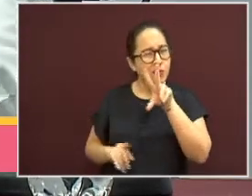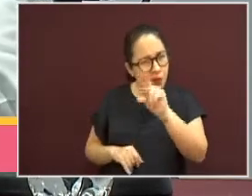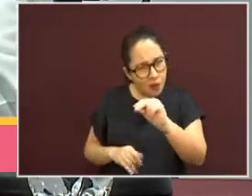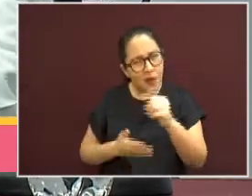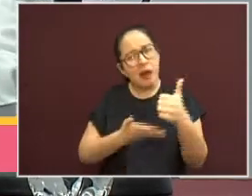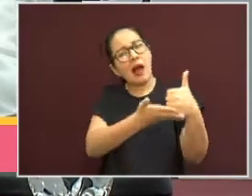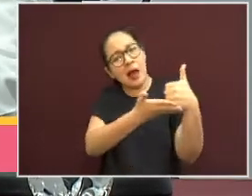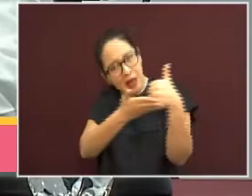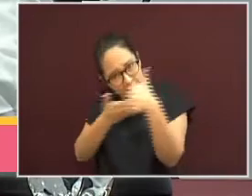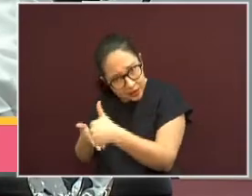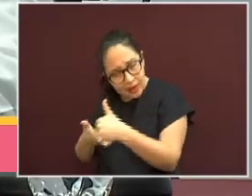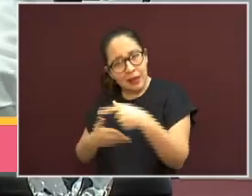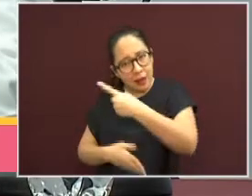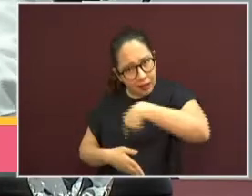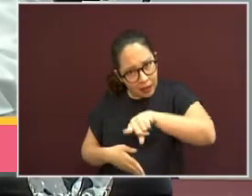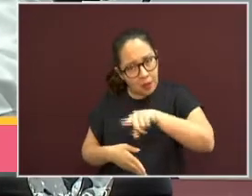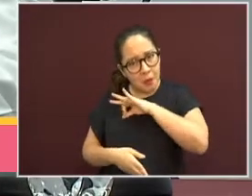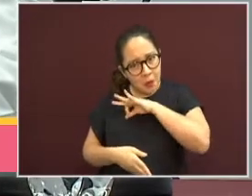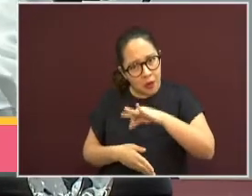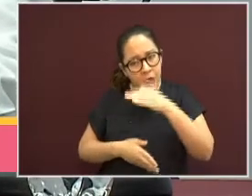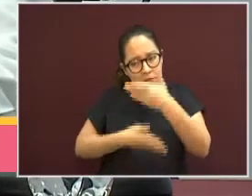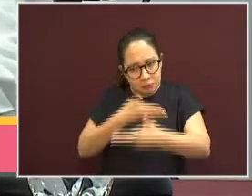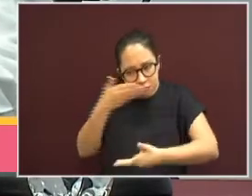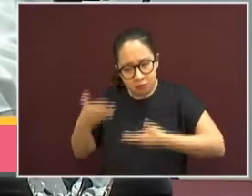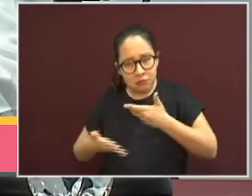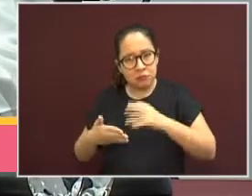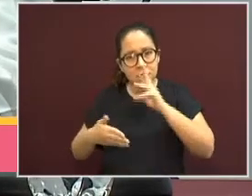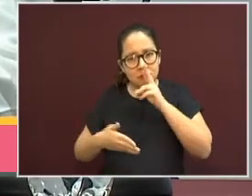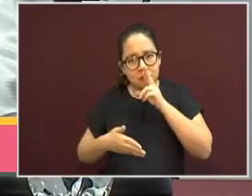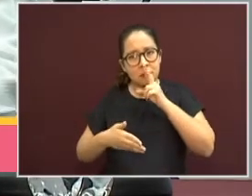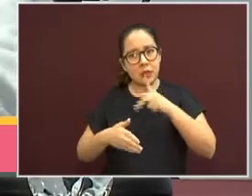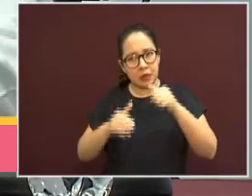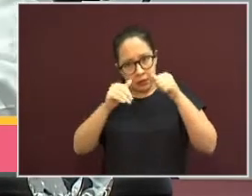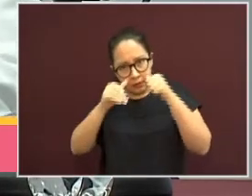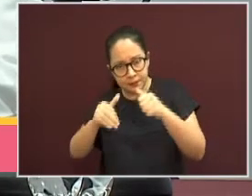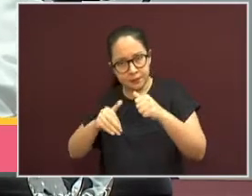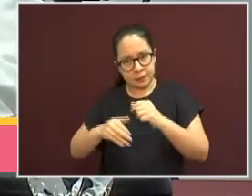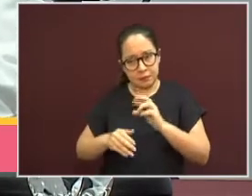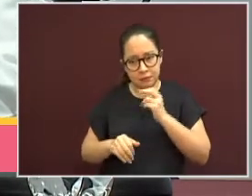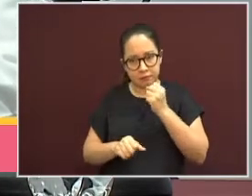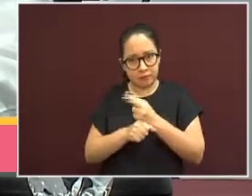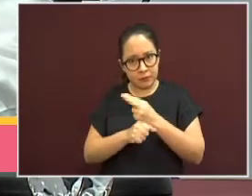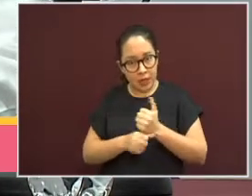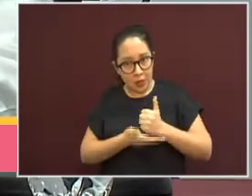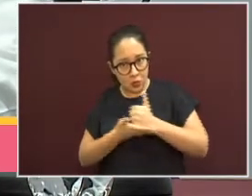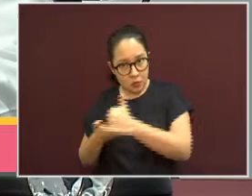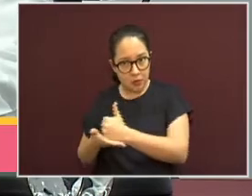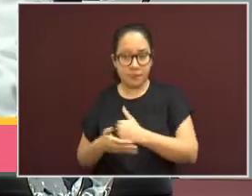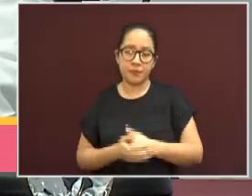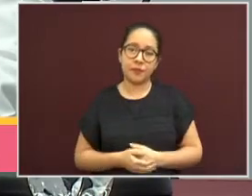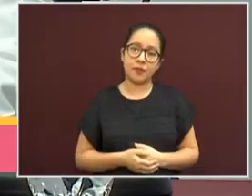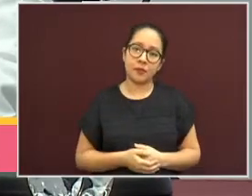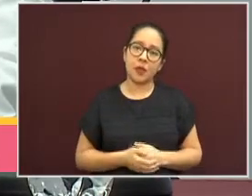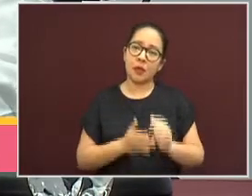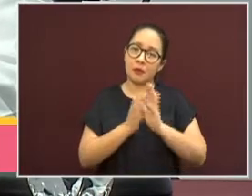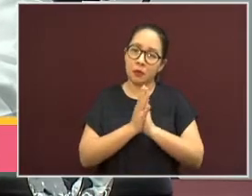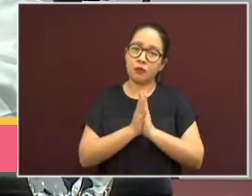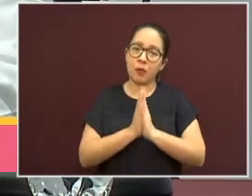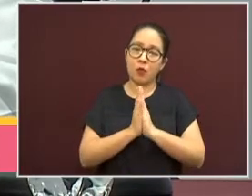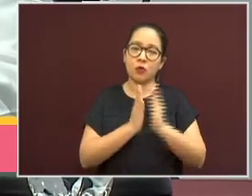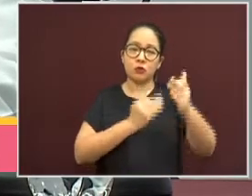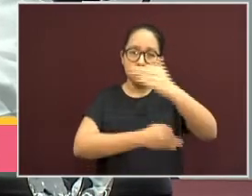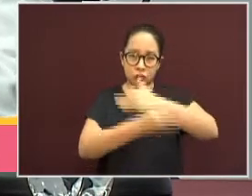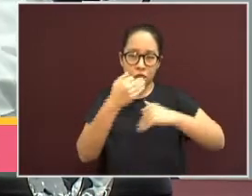personas puedan recibir una atención oportuna y adecuada. Vamos a darnos la mano. Todos